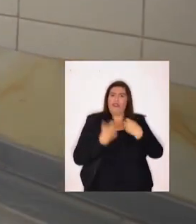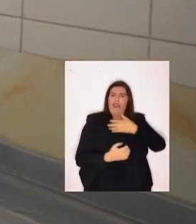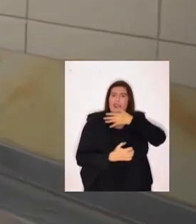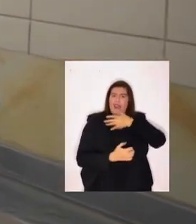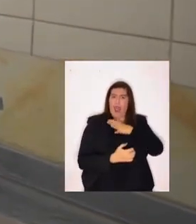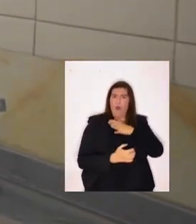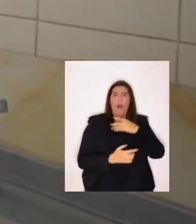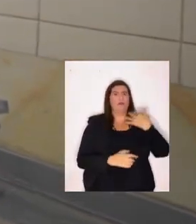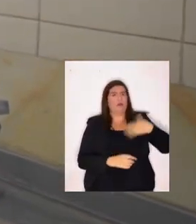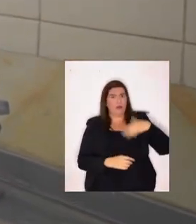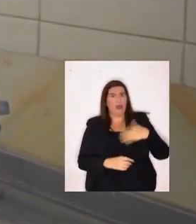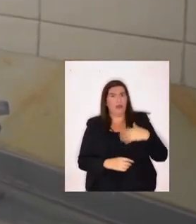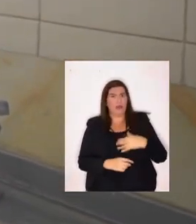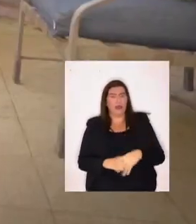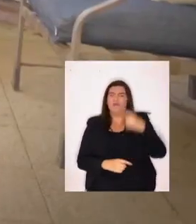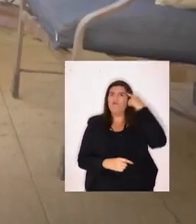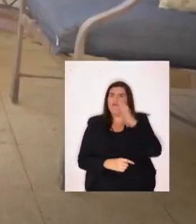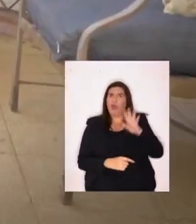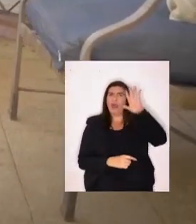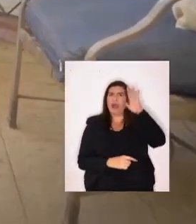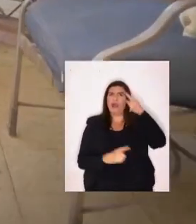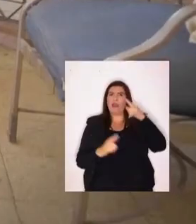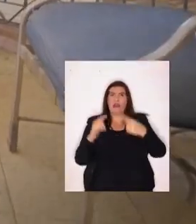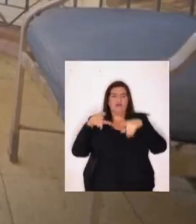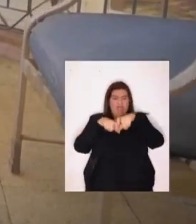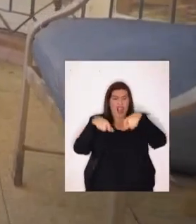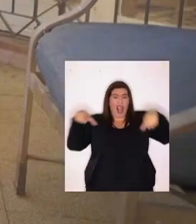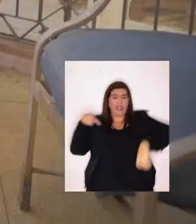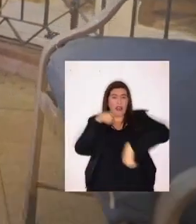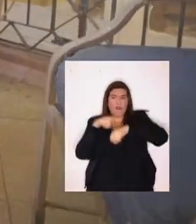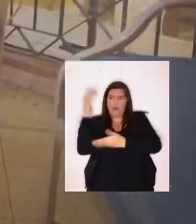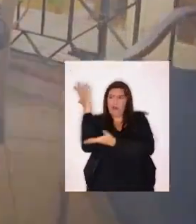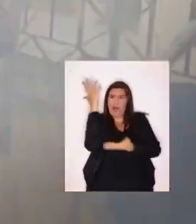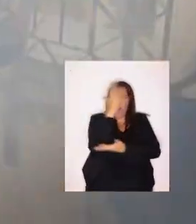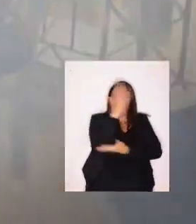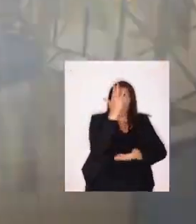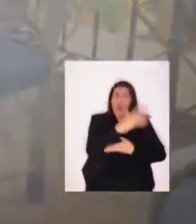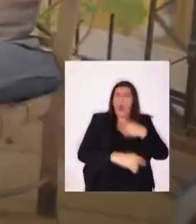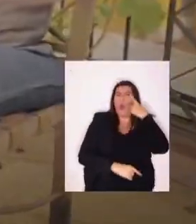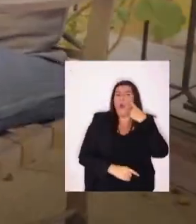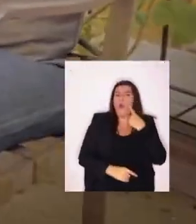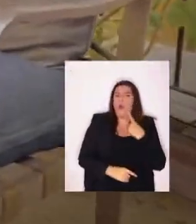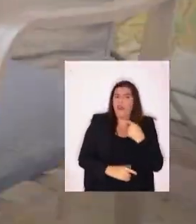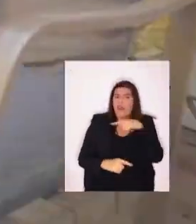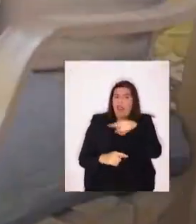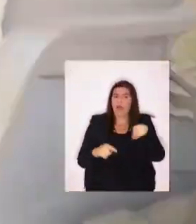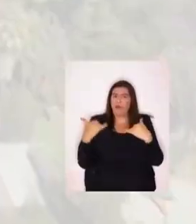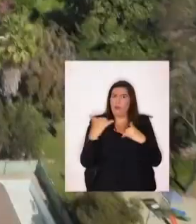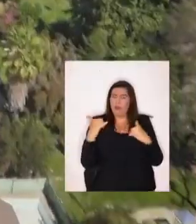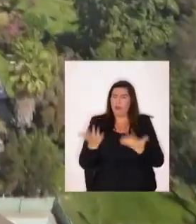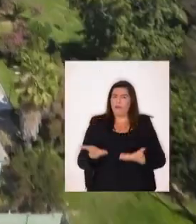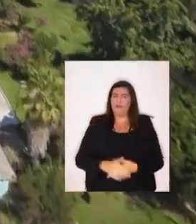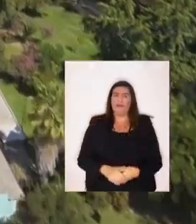Responsable de agua Algo vital ¿Te imaginas Talas de árboles Del porte Y miles de cantas De fútbol Al día En tu patio